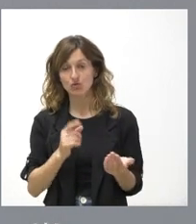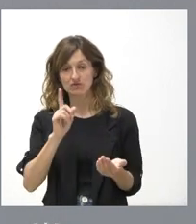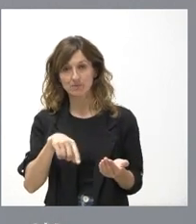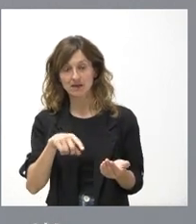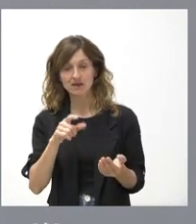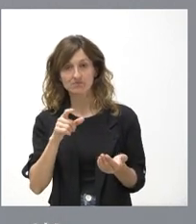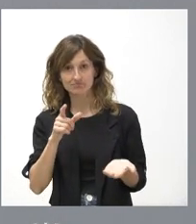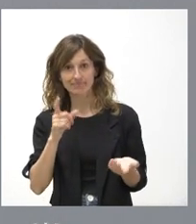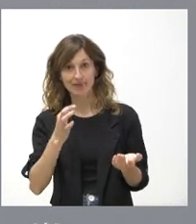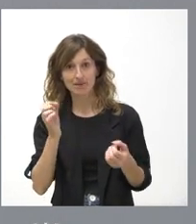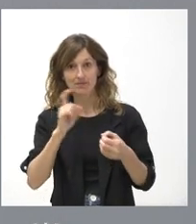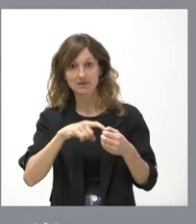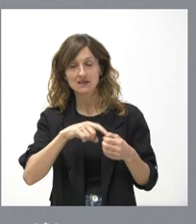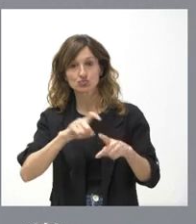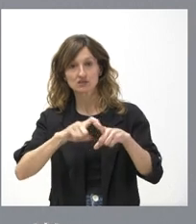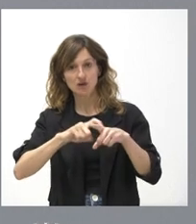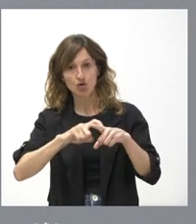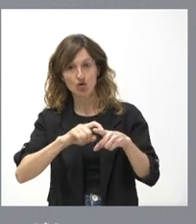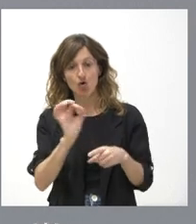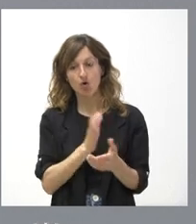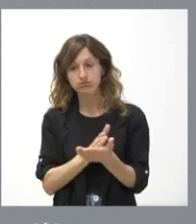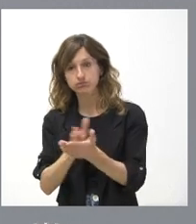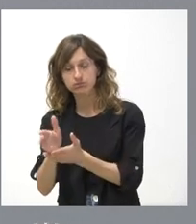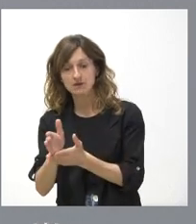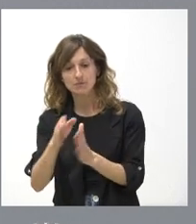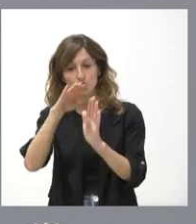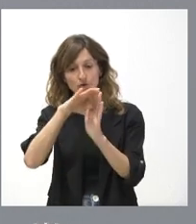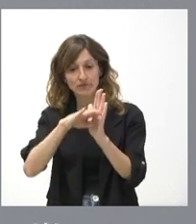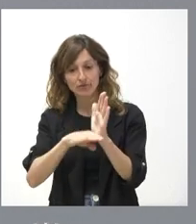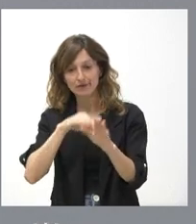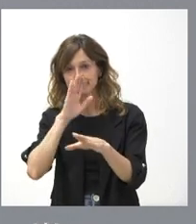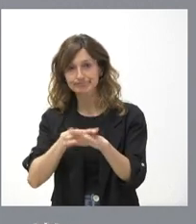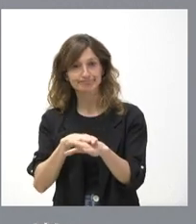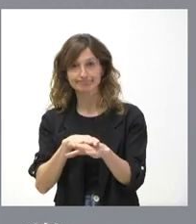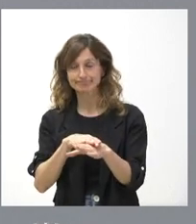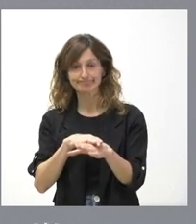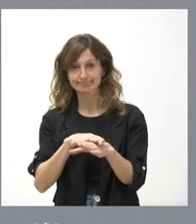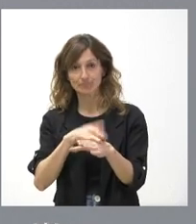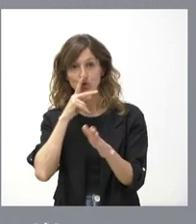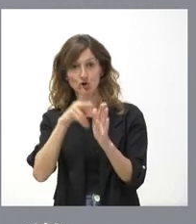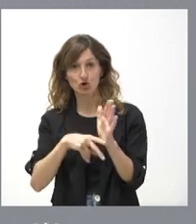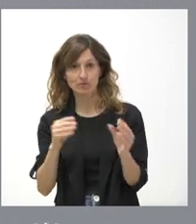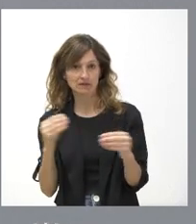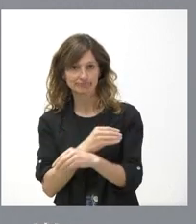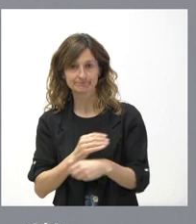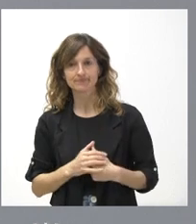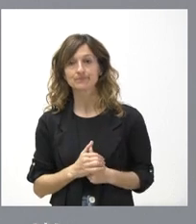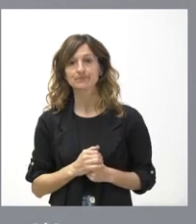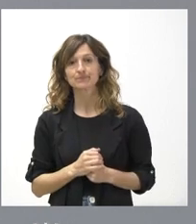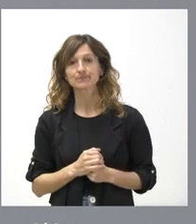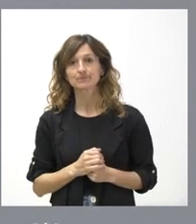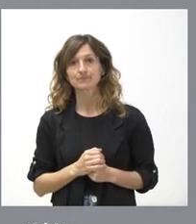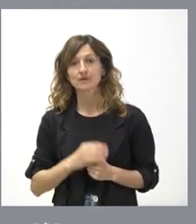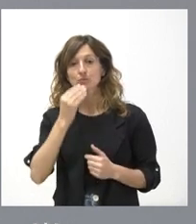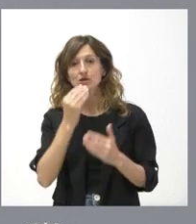participación de un psicólogo o bien no se cumplían las condiciones establecidas en la normativa. Buenos días de nuevo.